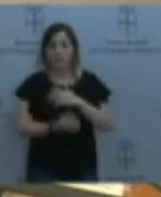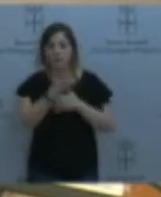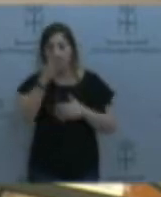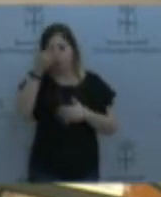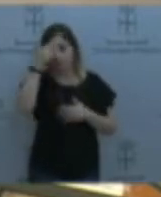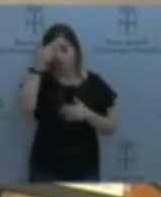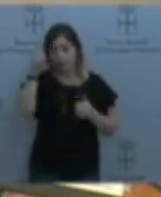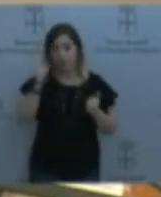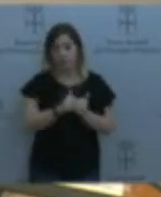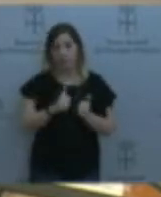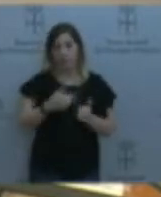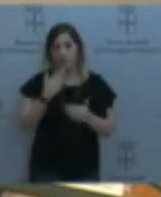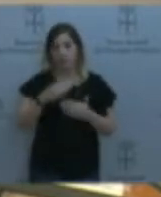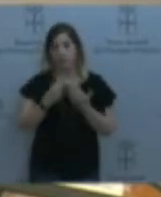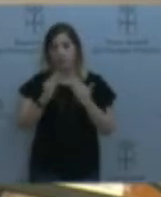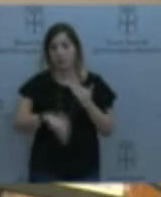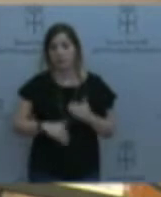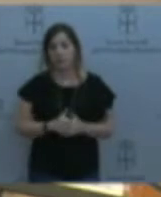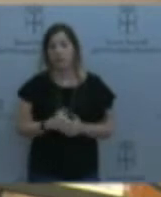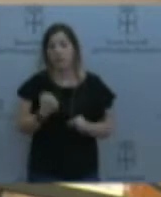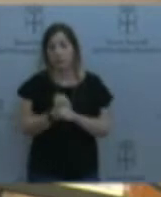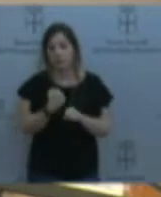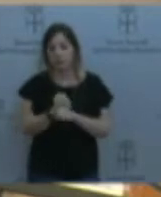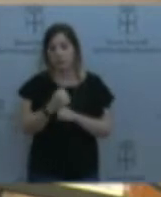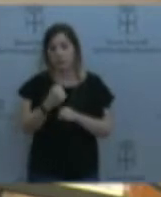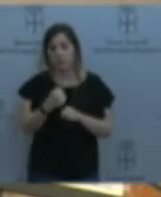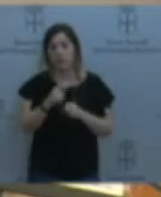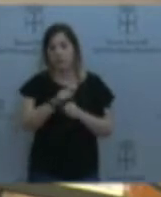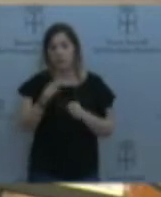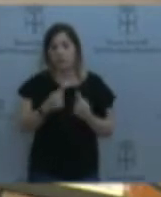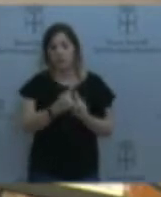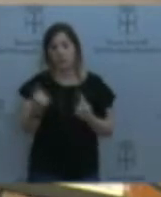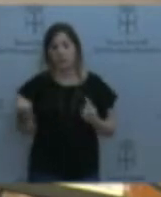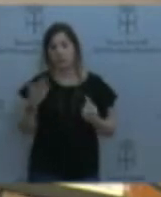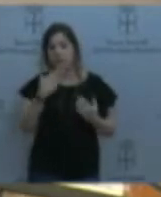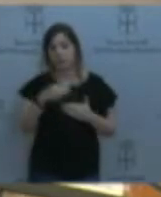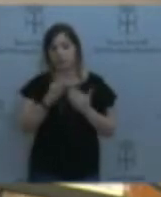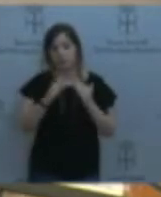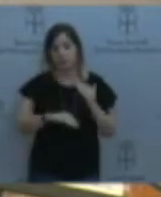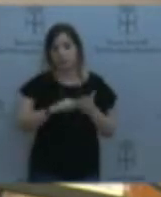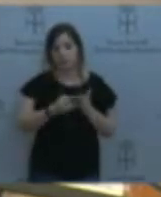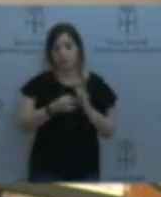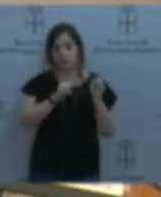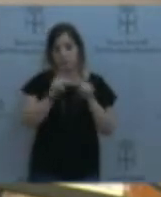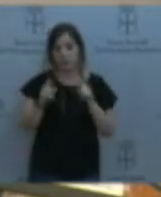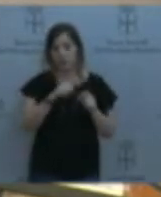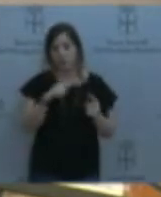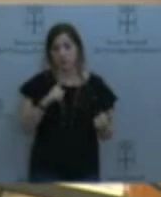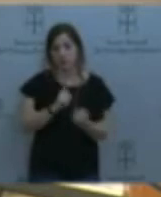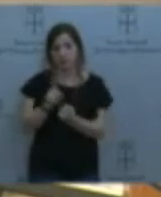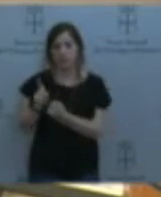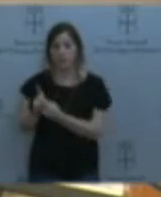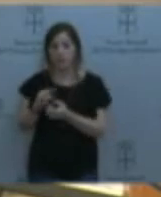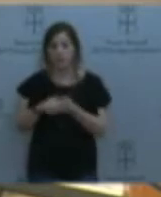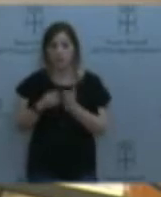trabaja con cada menor, especialmente con un proyecto educativo individualizado. Ese proyecto educativo nos marca nuestro trabajo